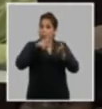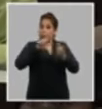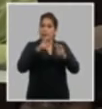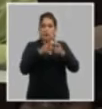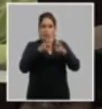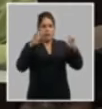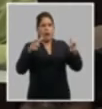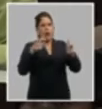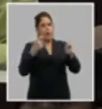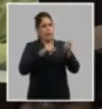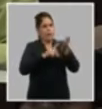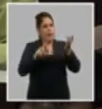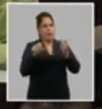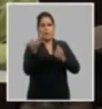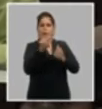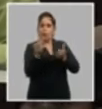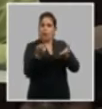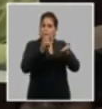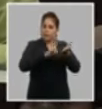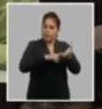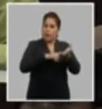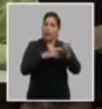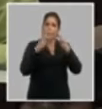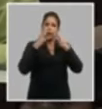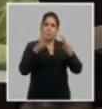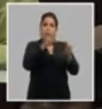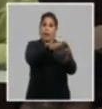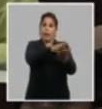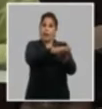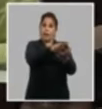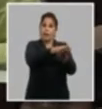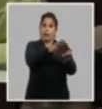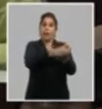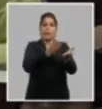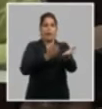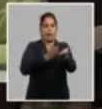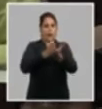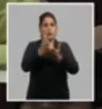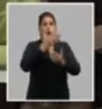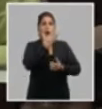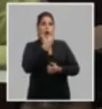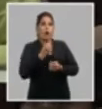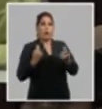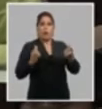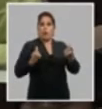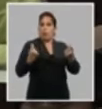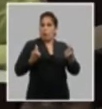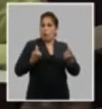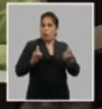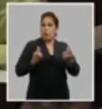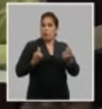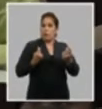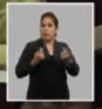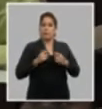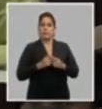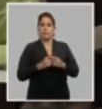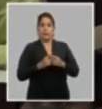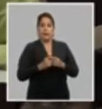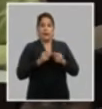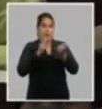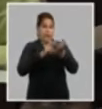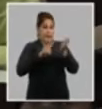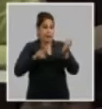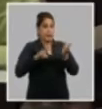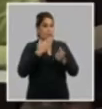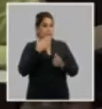organización juvenil del partido yo creo que es la cantera fundamental para seguir nutriéndonos de jóvenes combatientes que prestigien a la organización